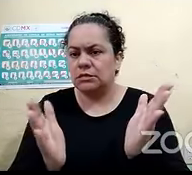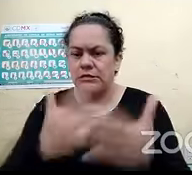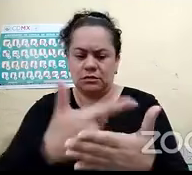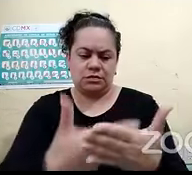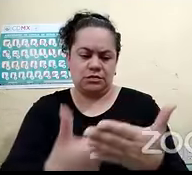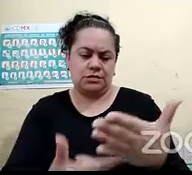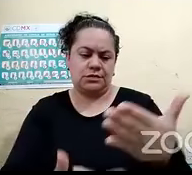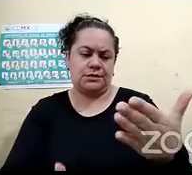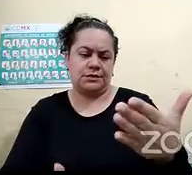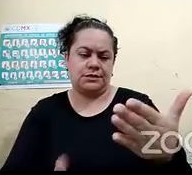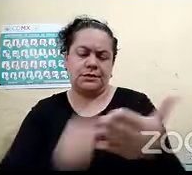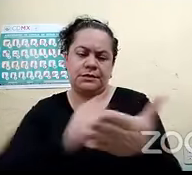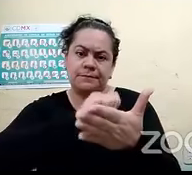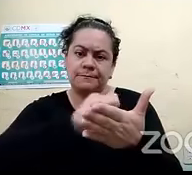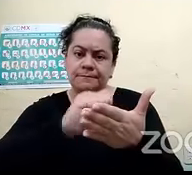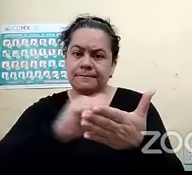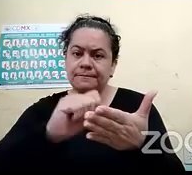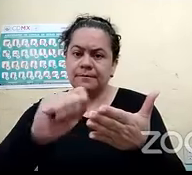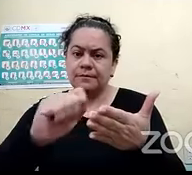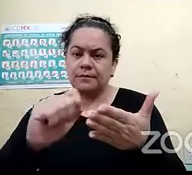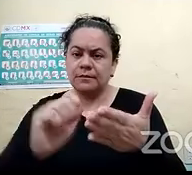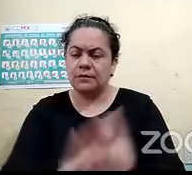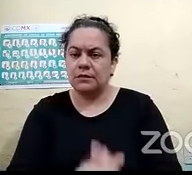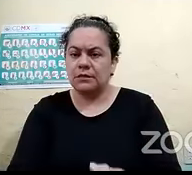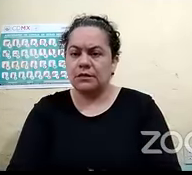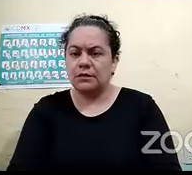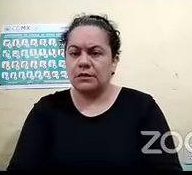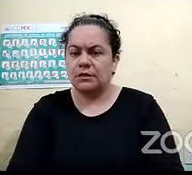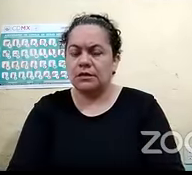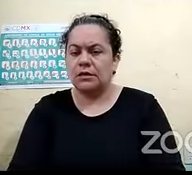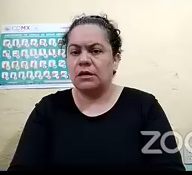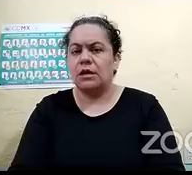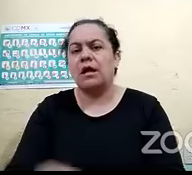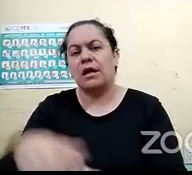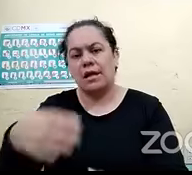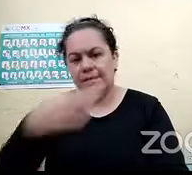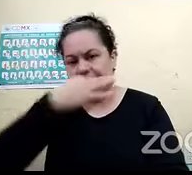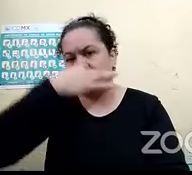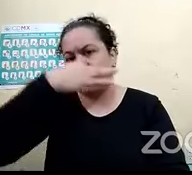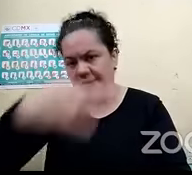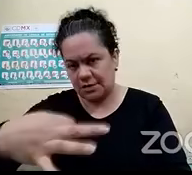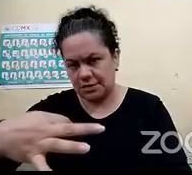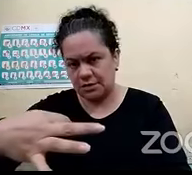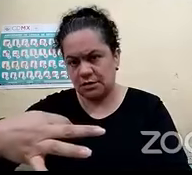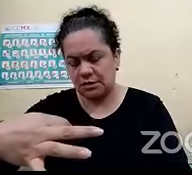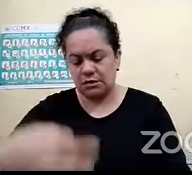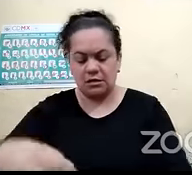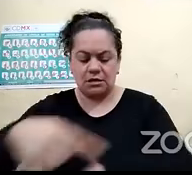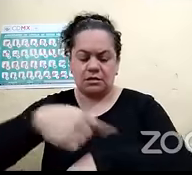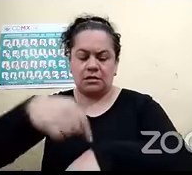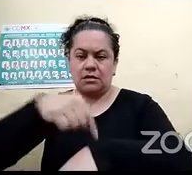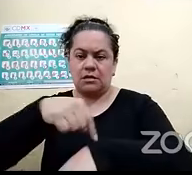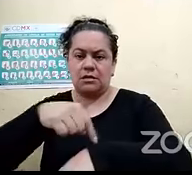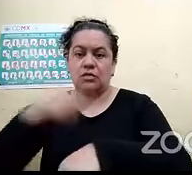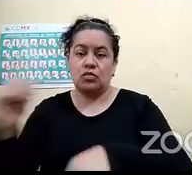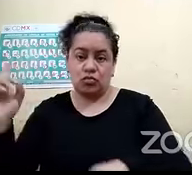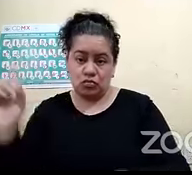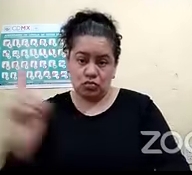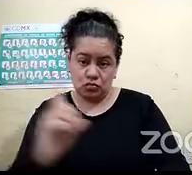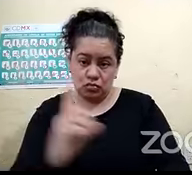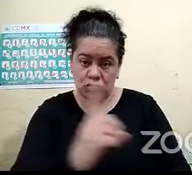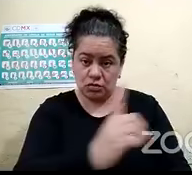iban a notar y ya me dijeron bueno entonces a tales horas igual tú sales y ahí te encontramos en el camino y acá